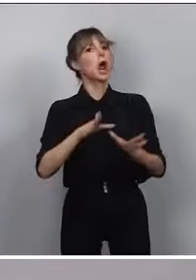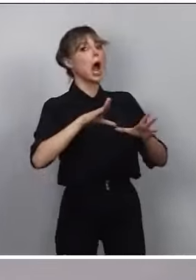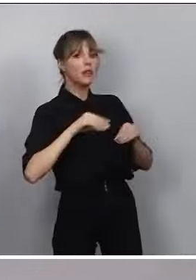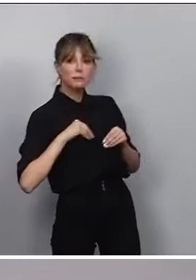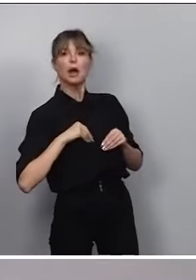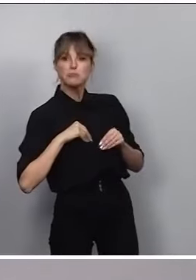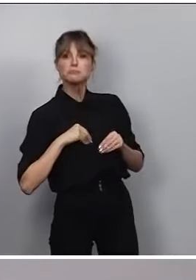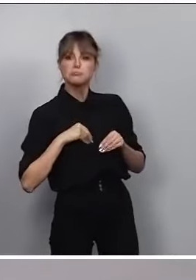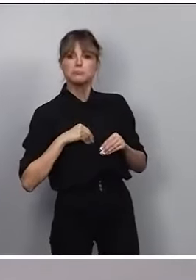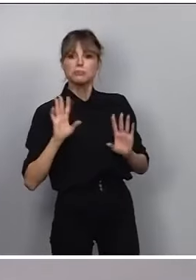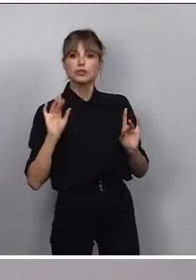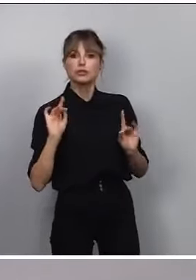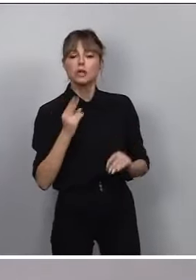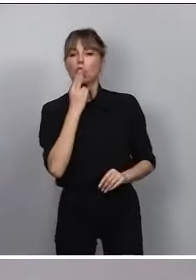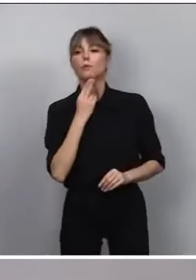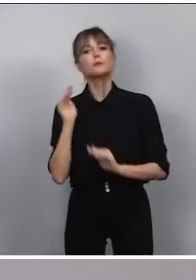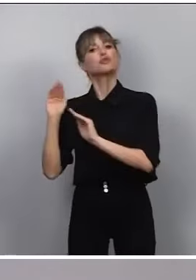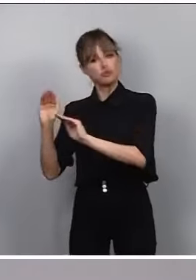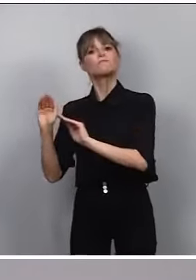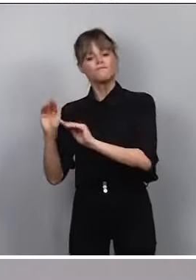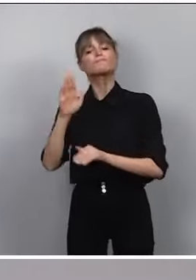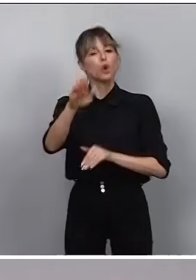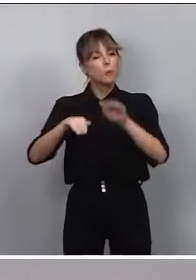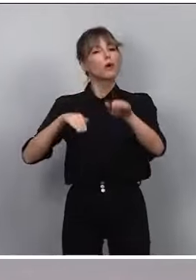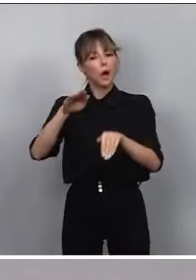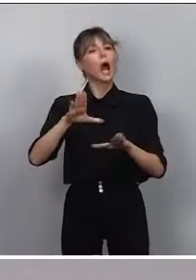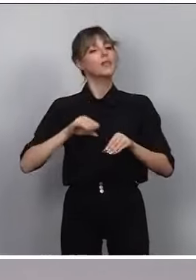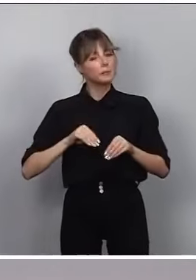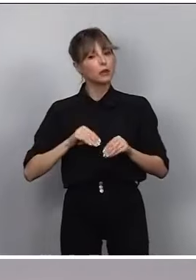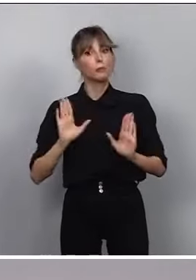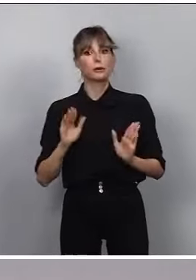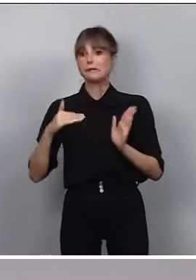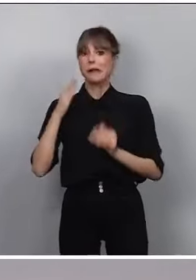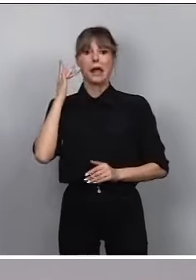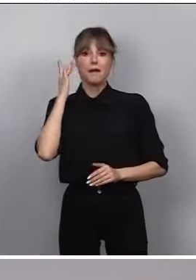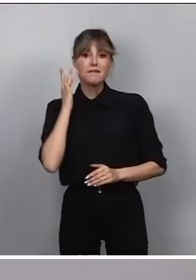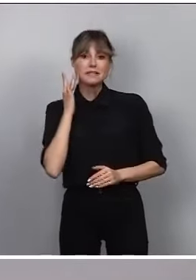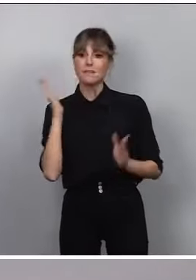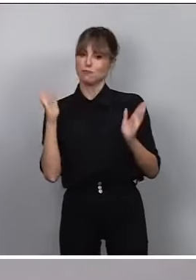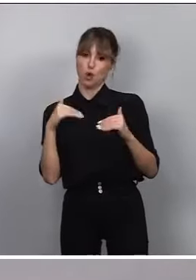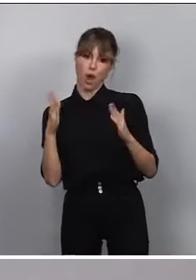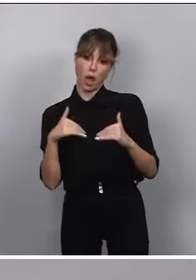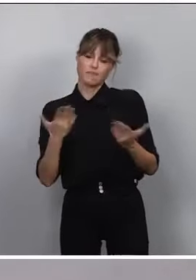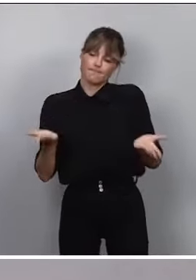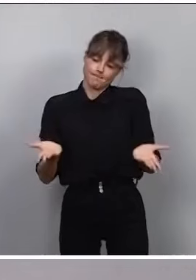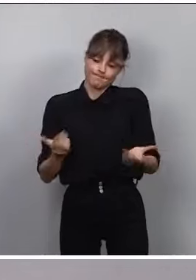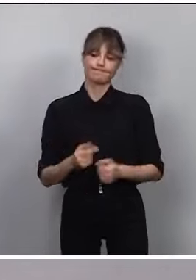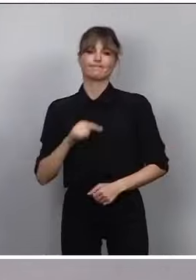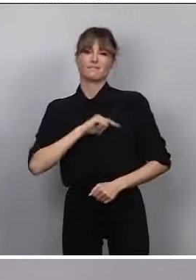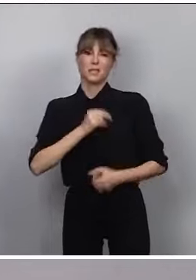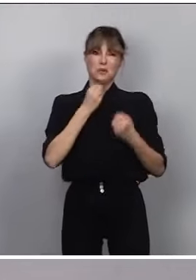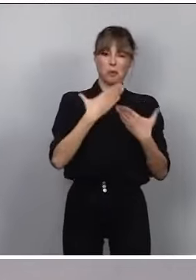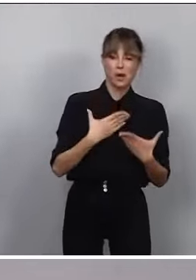de convocatoria, se ha comprometido a convocarla, pero sin fecha. Por lo tanto, por eso le digo que un sentimiento